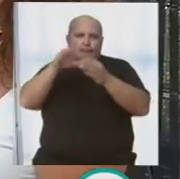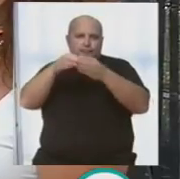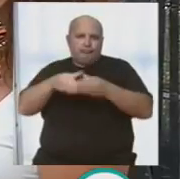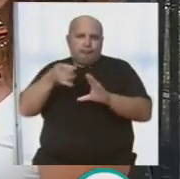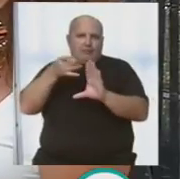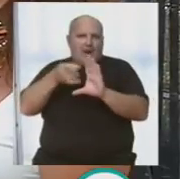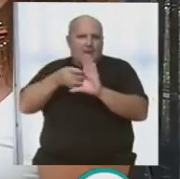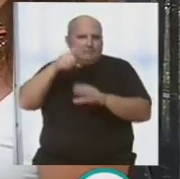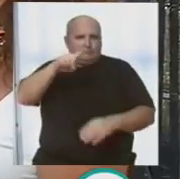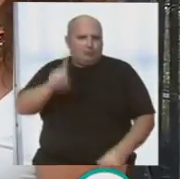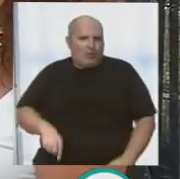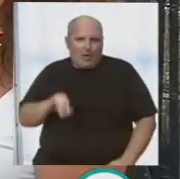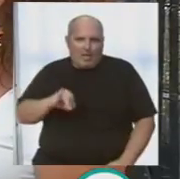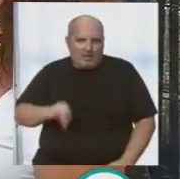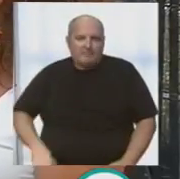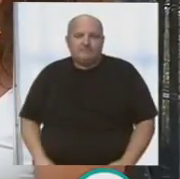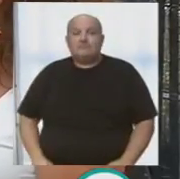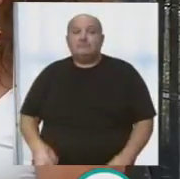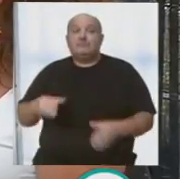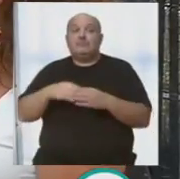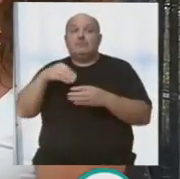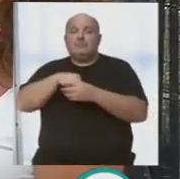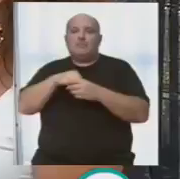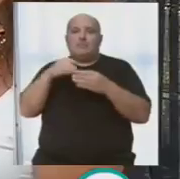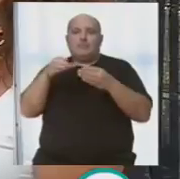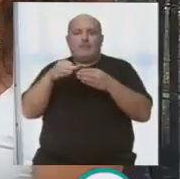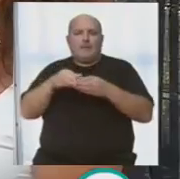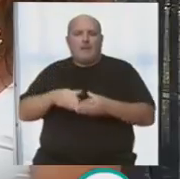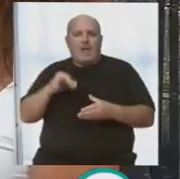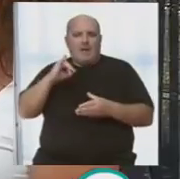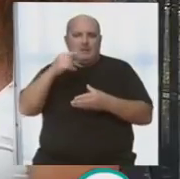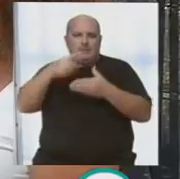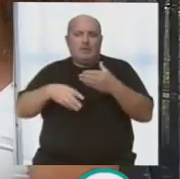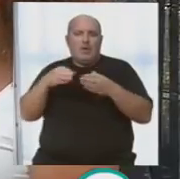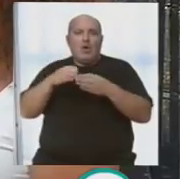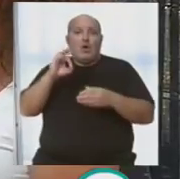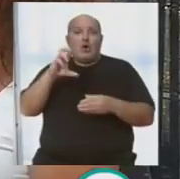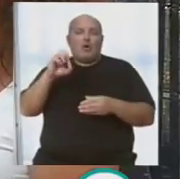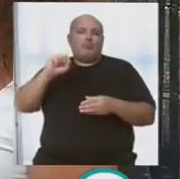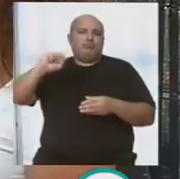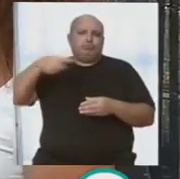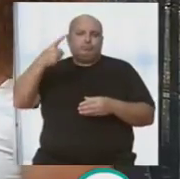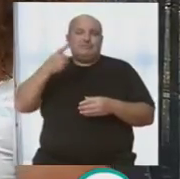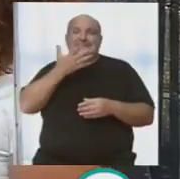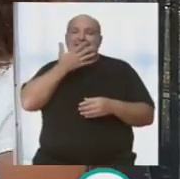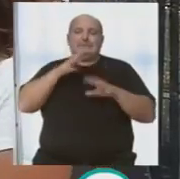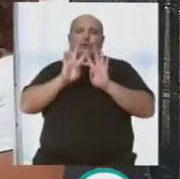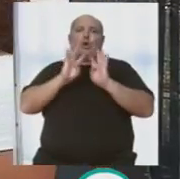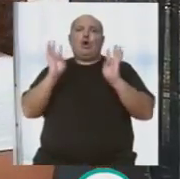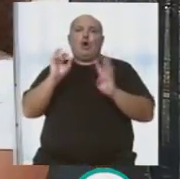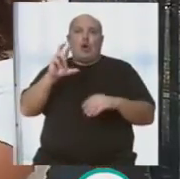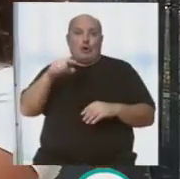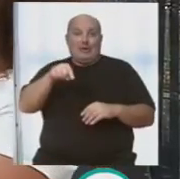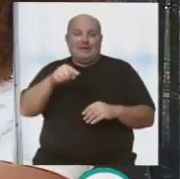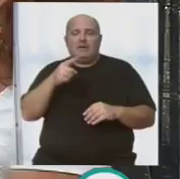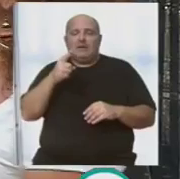tablinos buenos de las grandes corridas, y en todos empieza un coro, porque creo que el coro es nuestra siguiente identidad. Pues vamos a